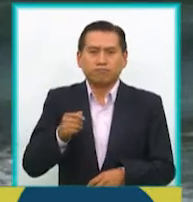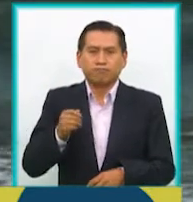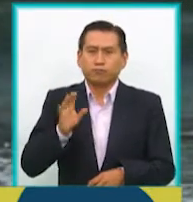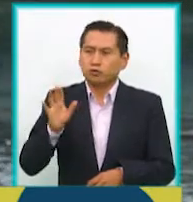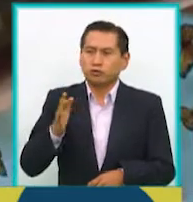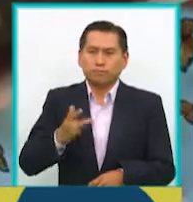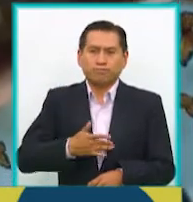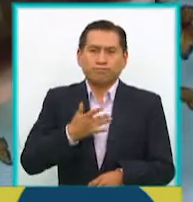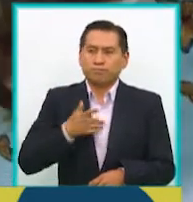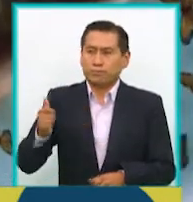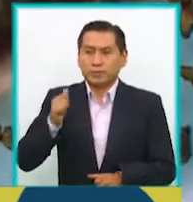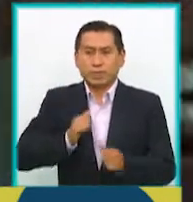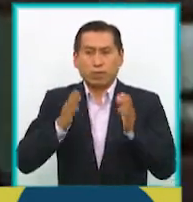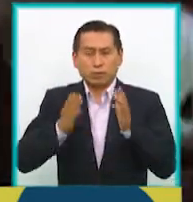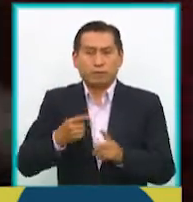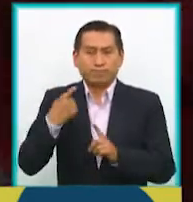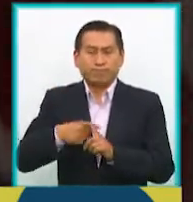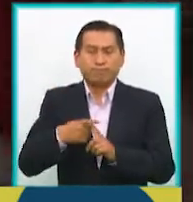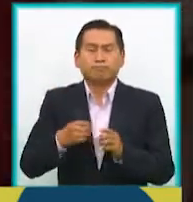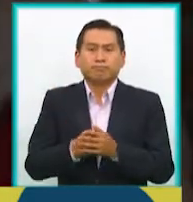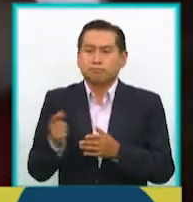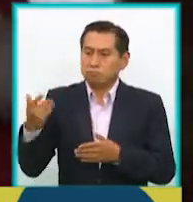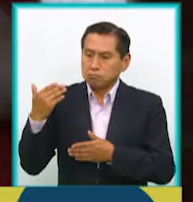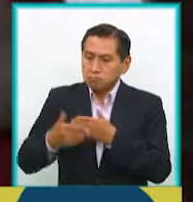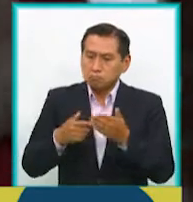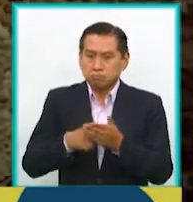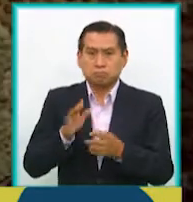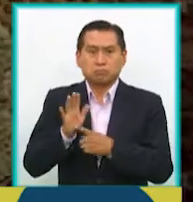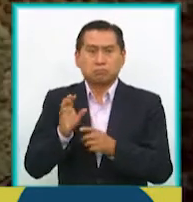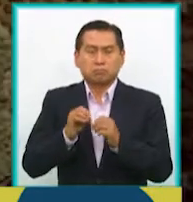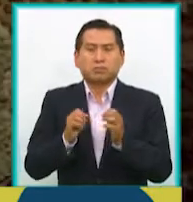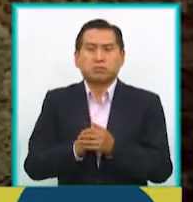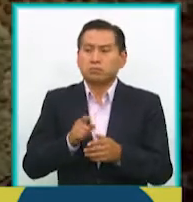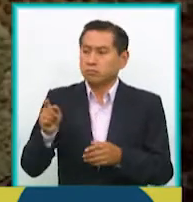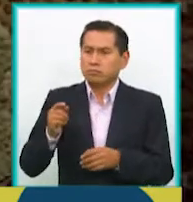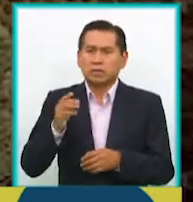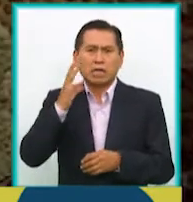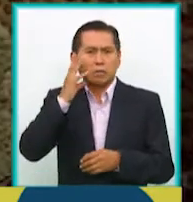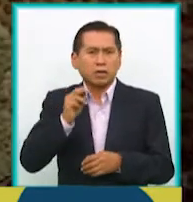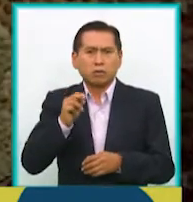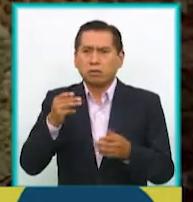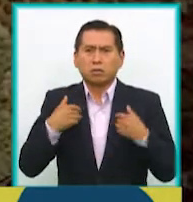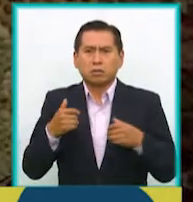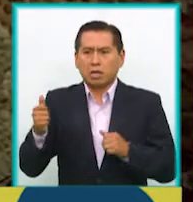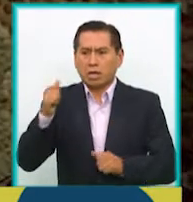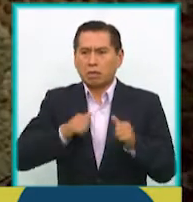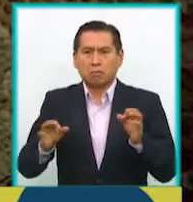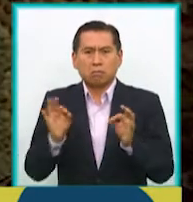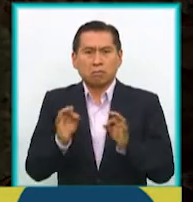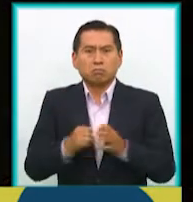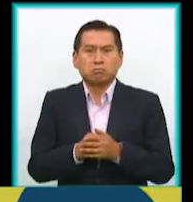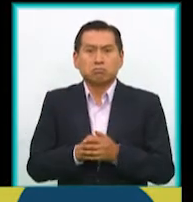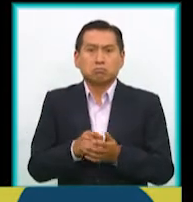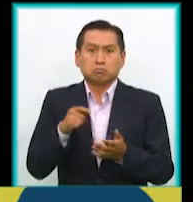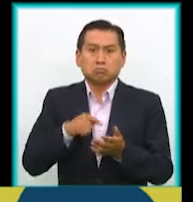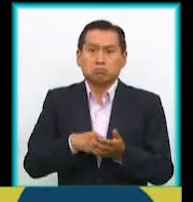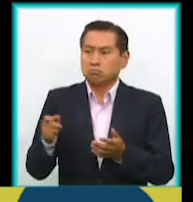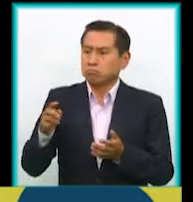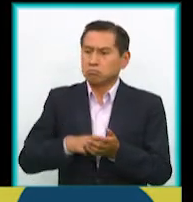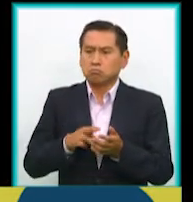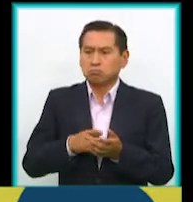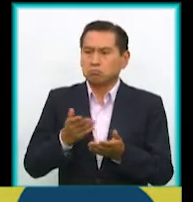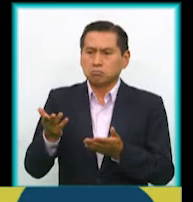actuar y desenvolverse en la pantalla, pero él tampoco tenía experiencia, digamos, actoral. Y creo que eso le da una